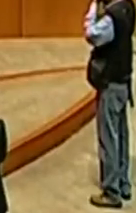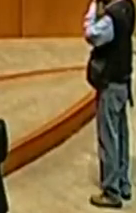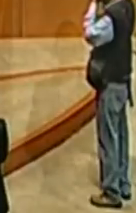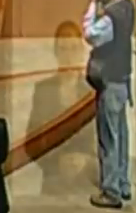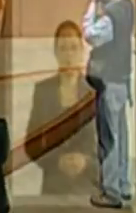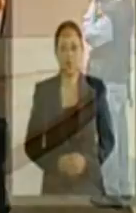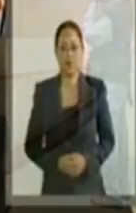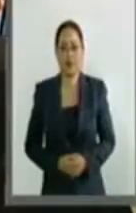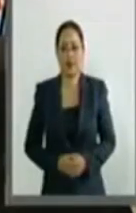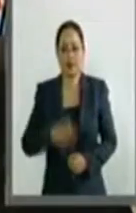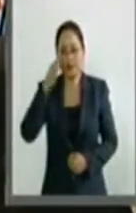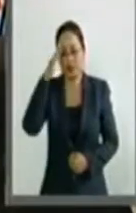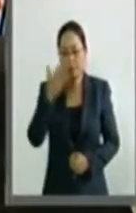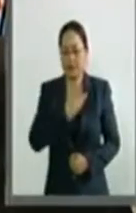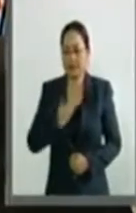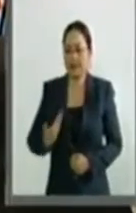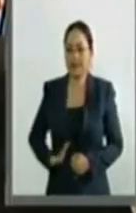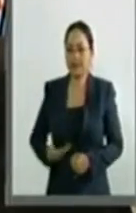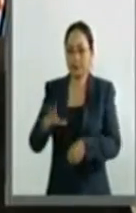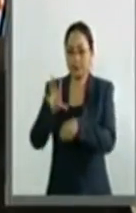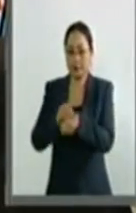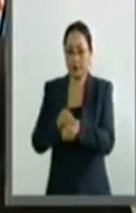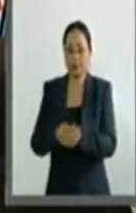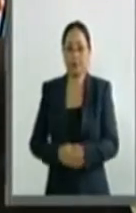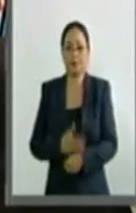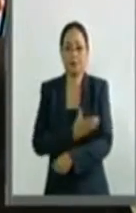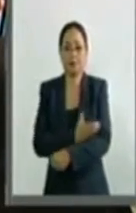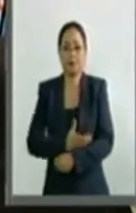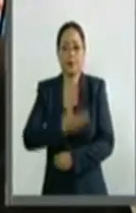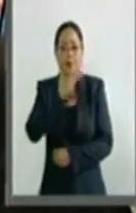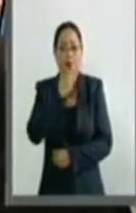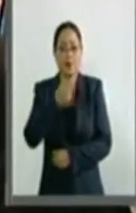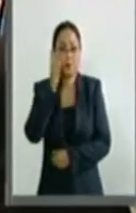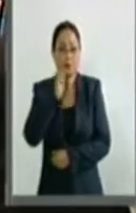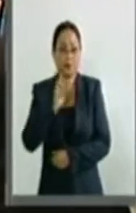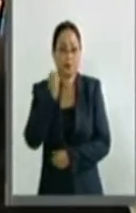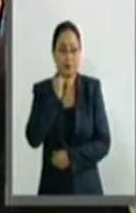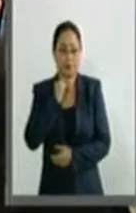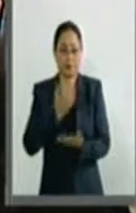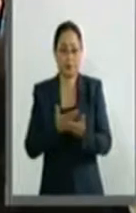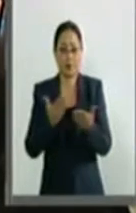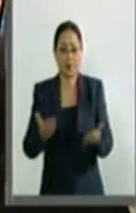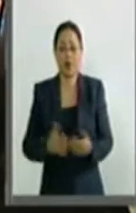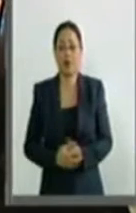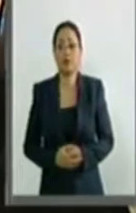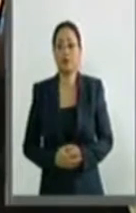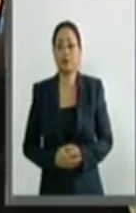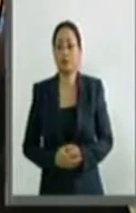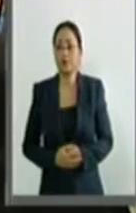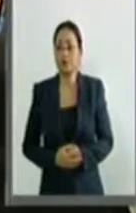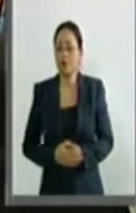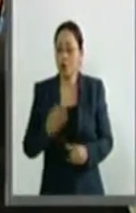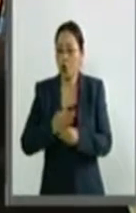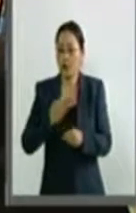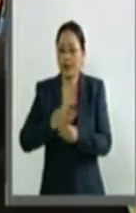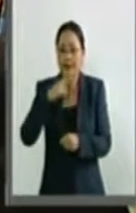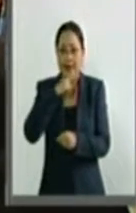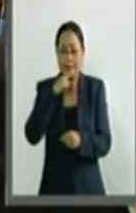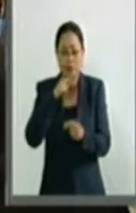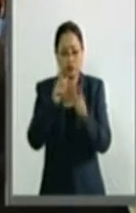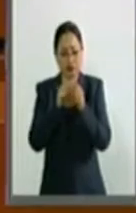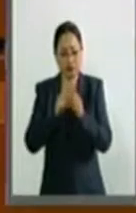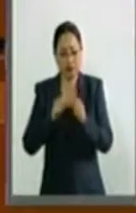Con su venia, señor Presidente, compañeras y compañeros senadores. Por economía procesal me referiré en bloque